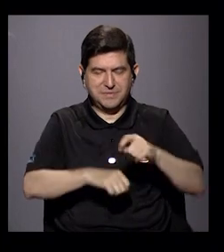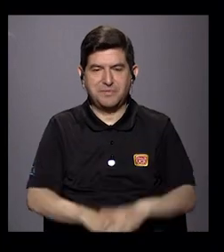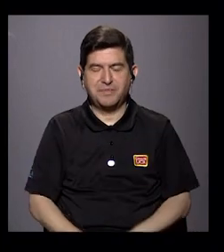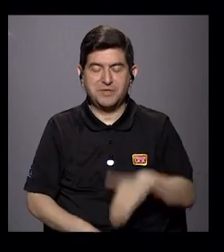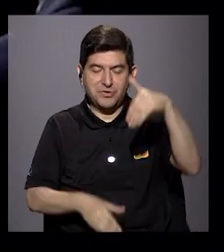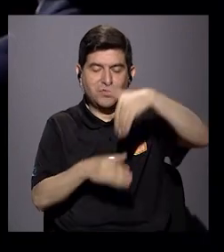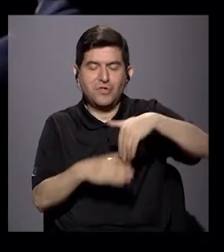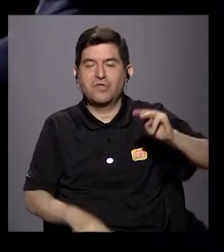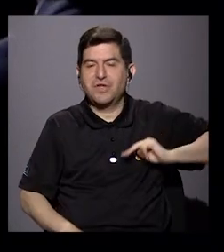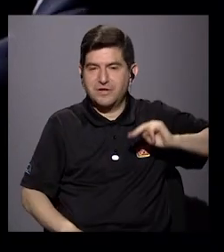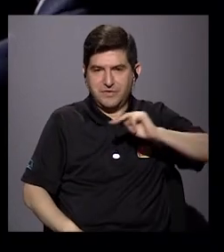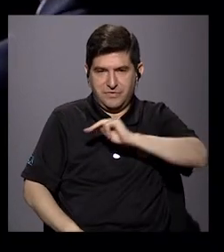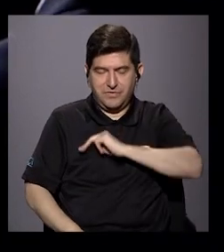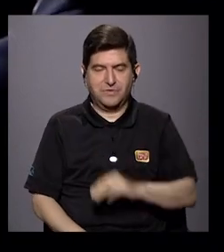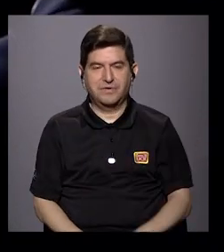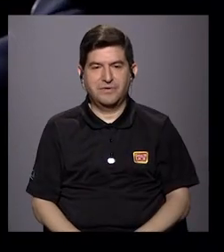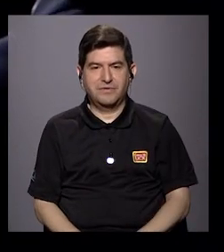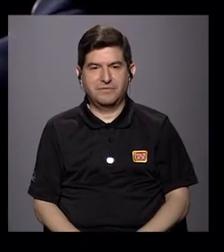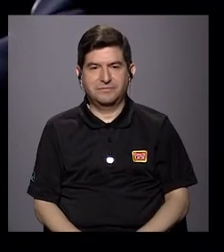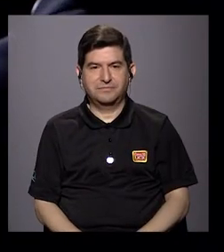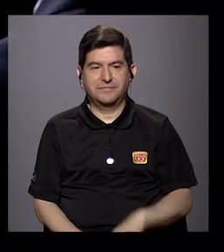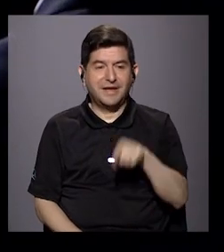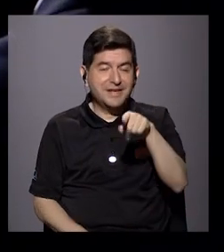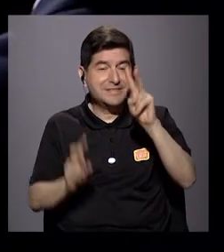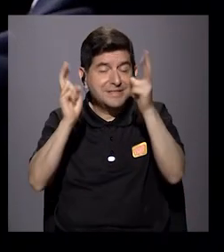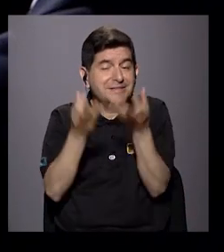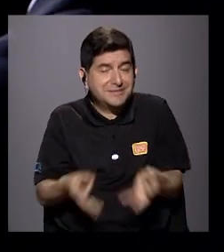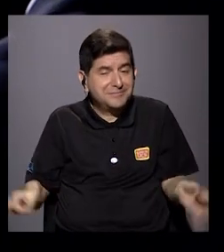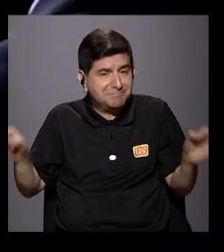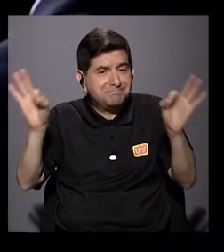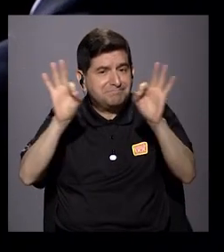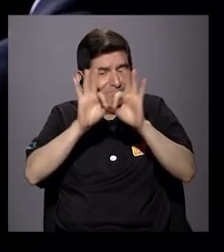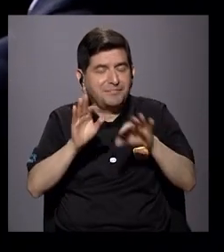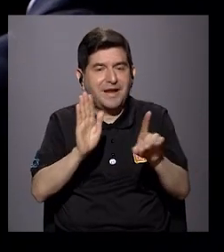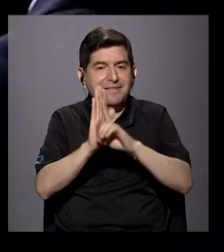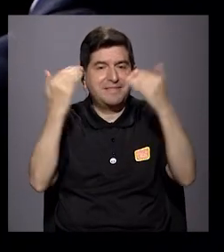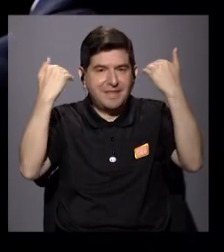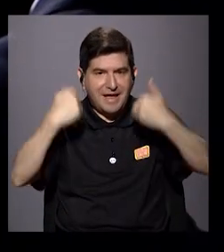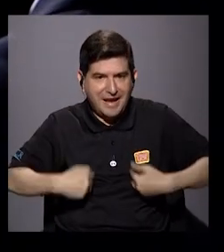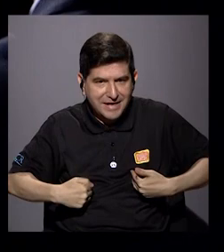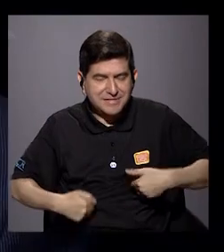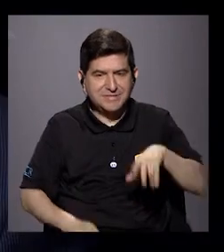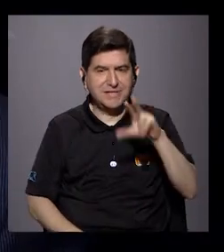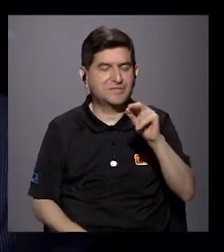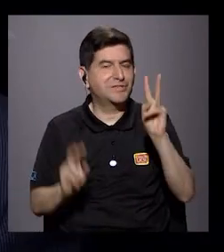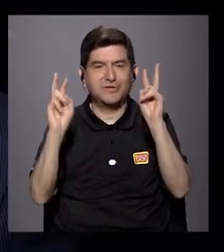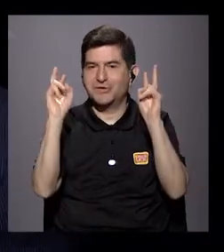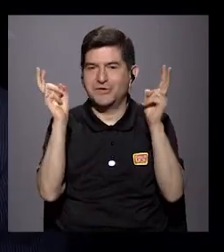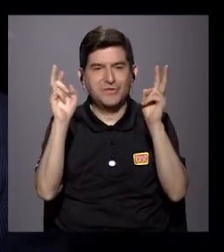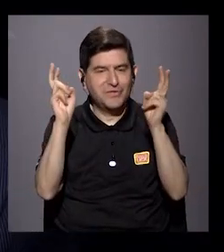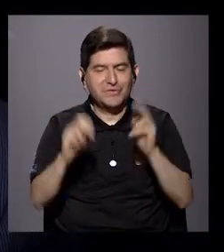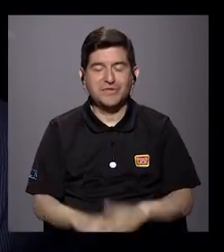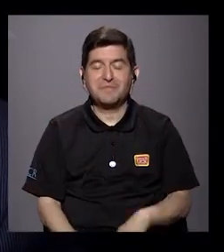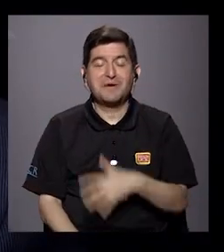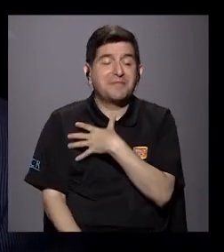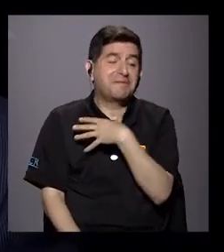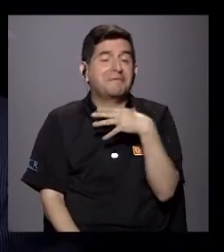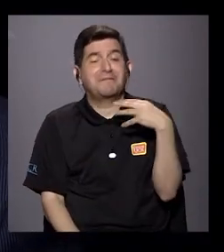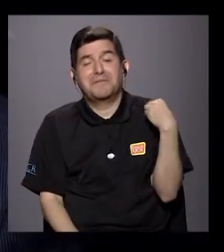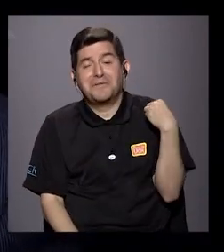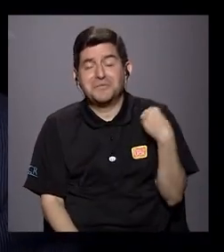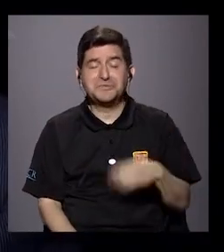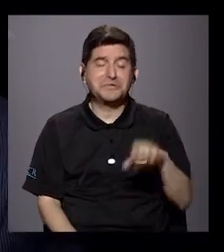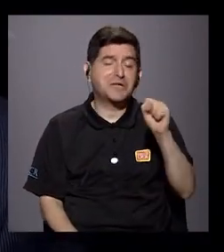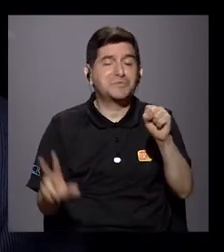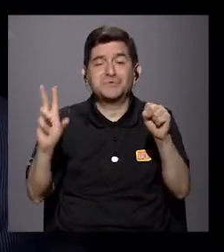ministerio. Yo creo que ahí hay un tema fundamental. Los derechos humanos no es un tema de gustos o si